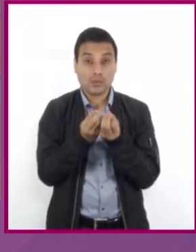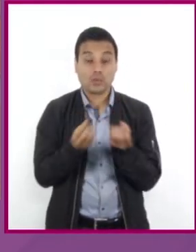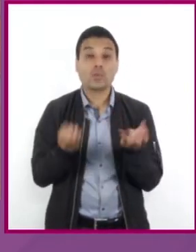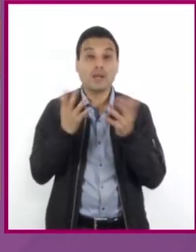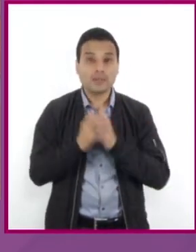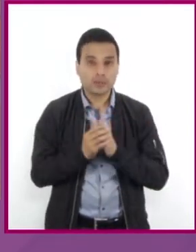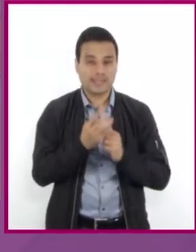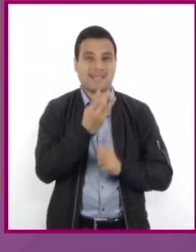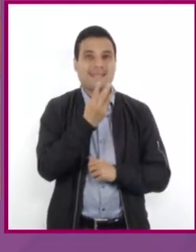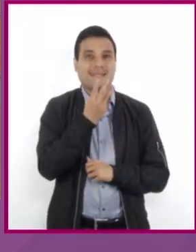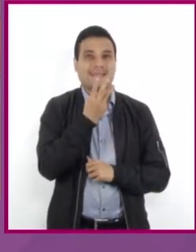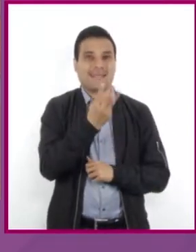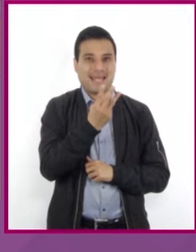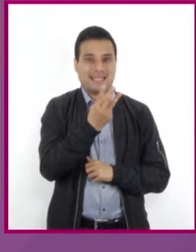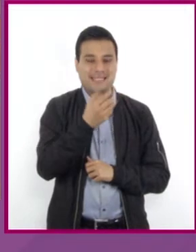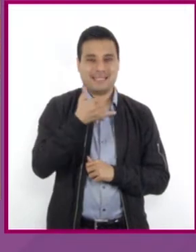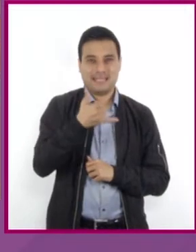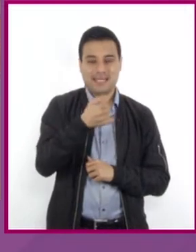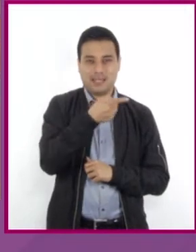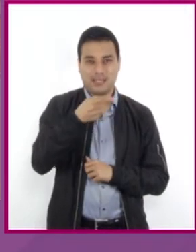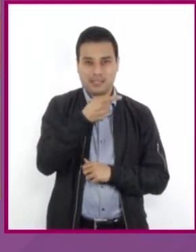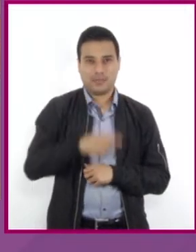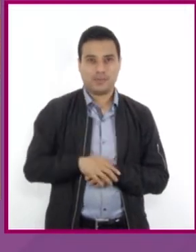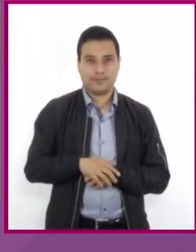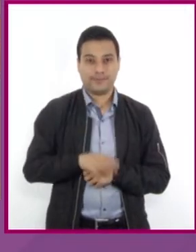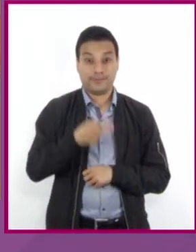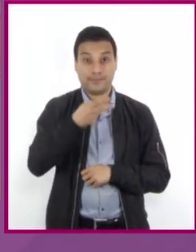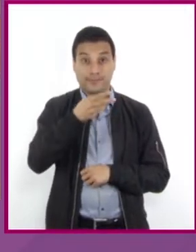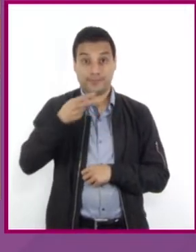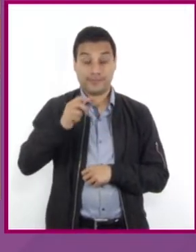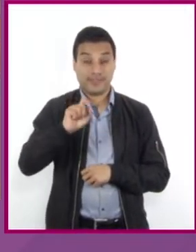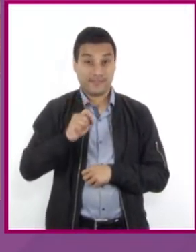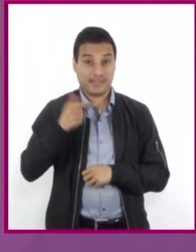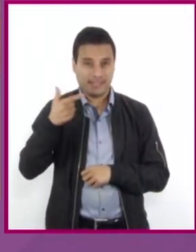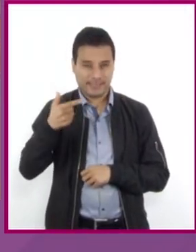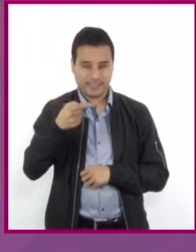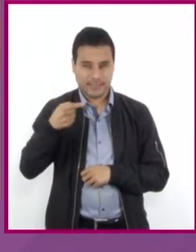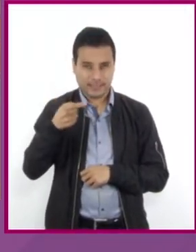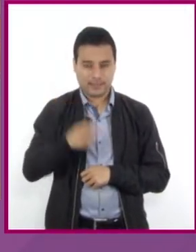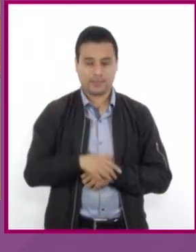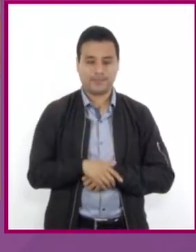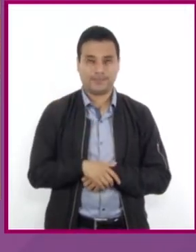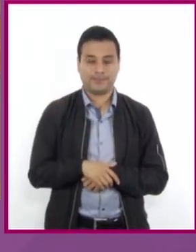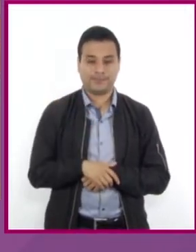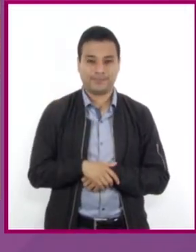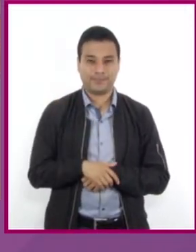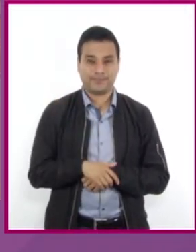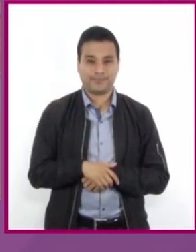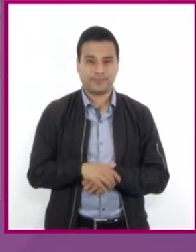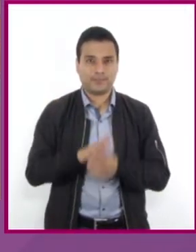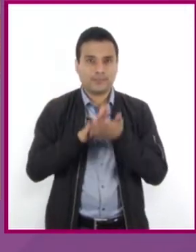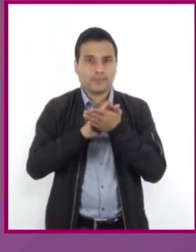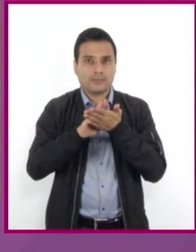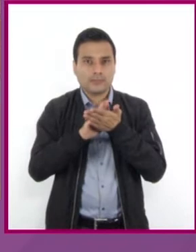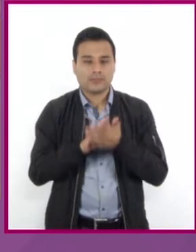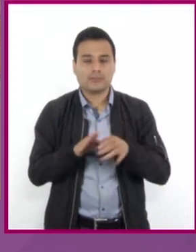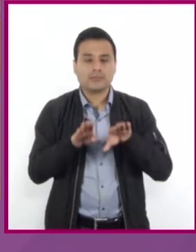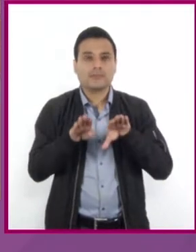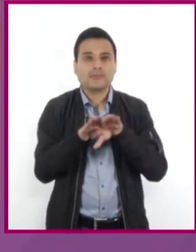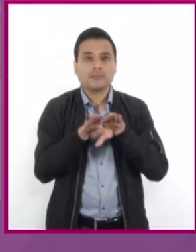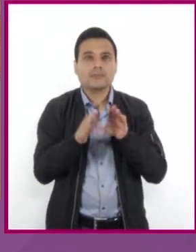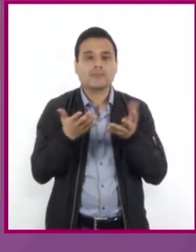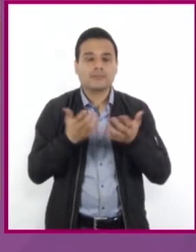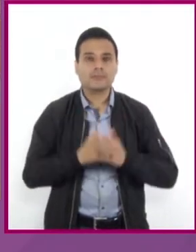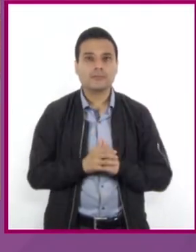negativo. Y el 27 negativo lo pasamos de la misma forma. Para poder cancelar el coeficiente